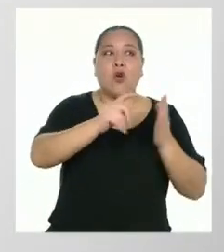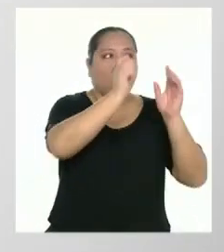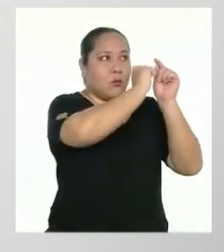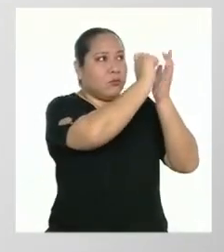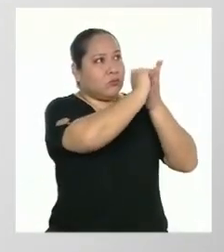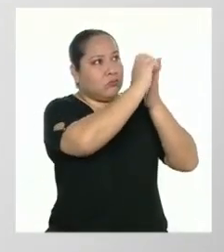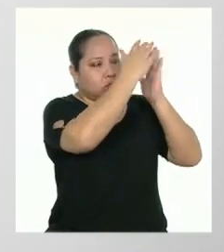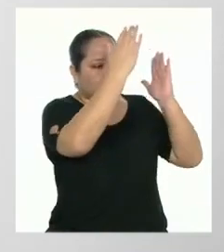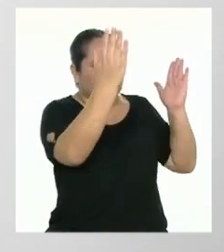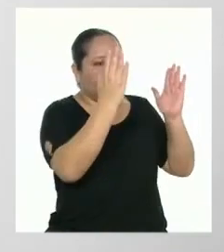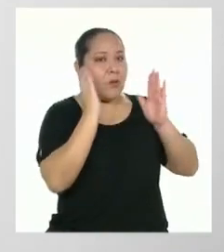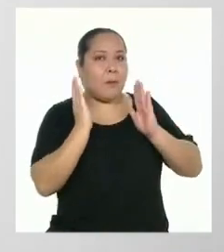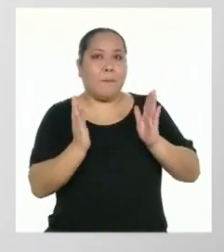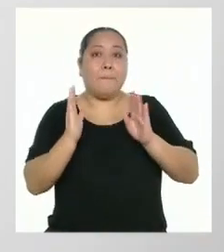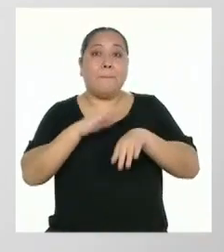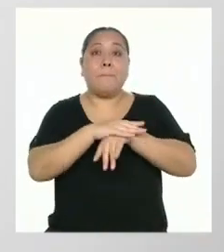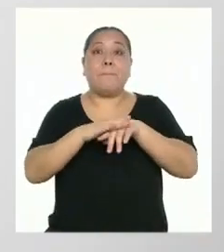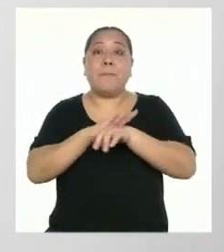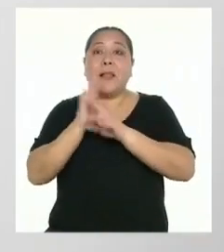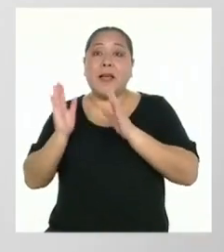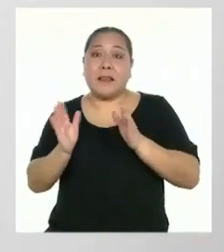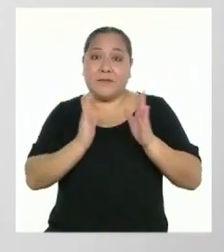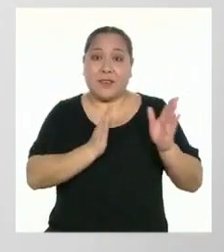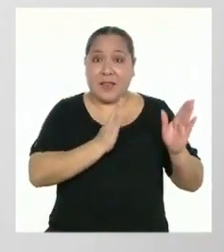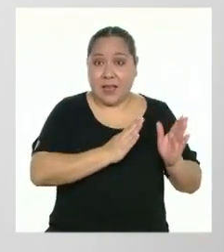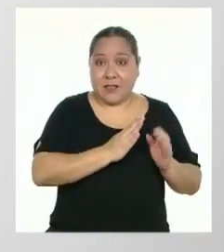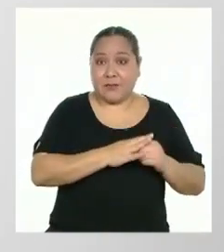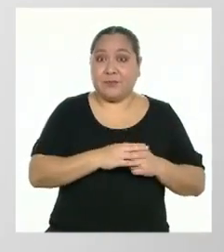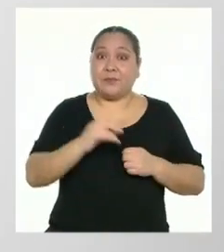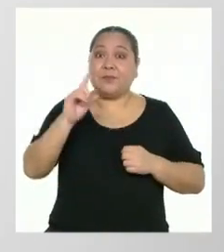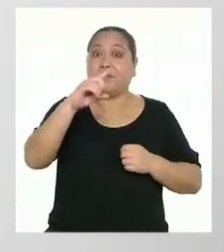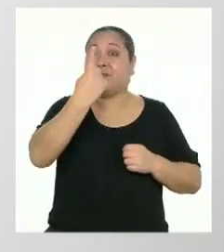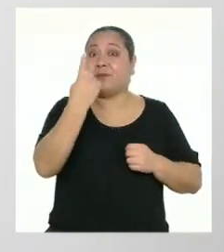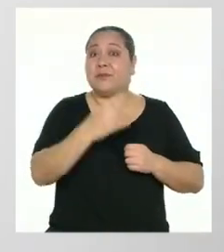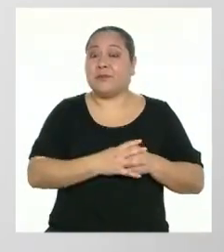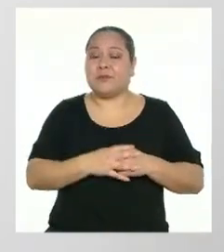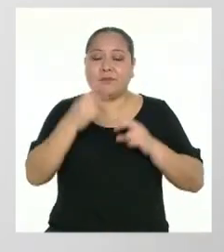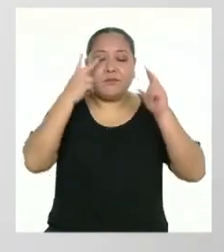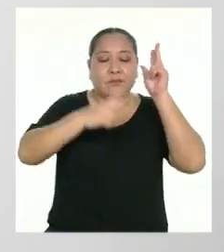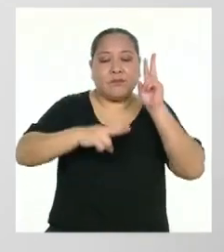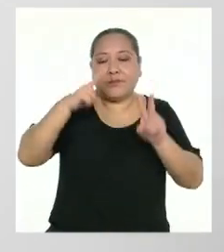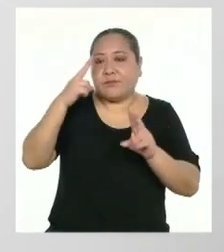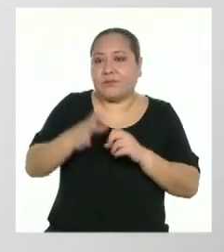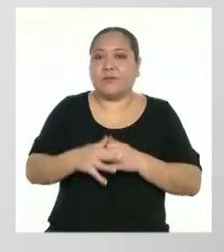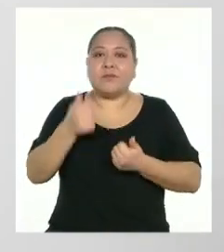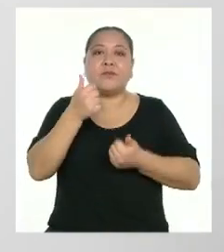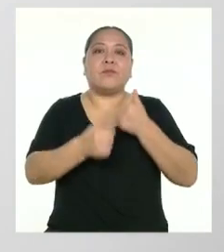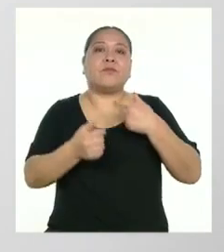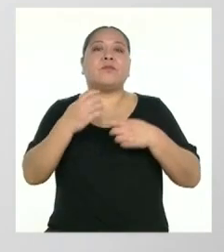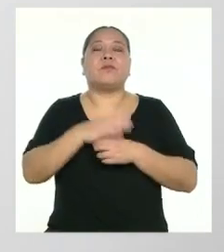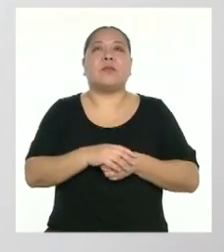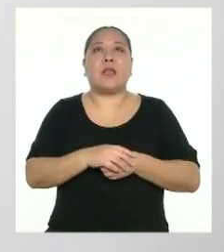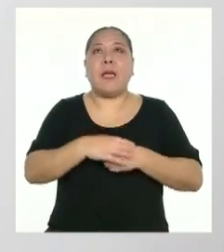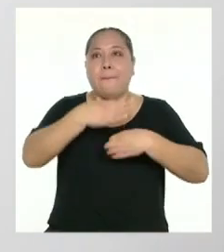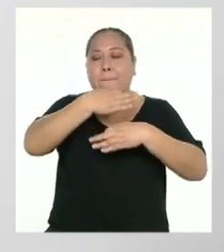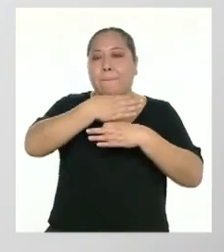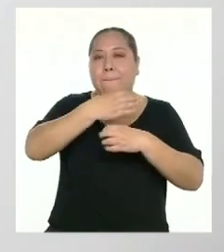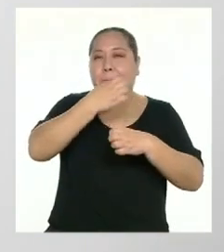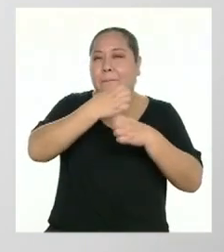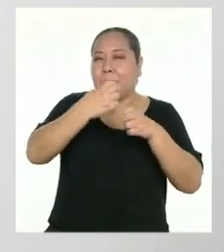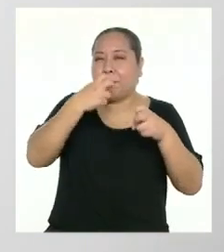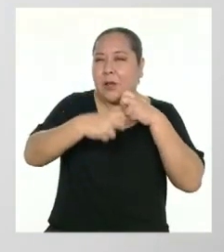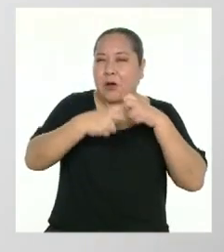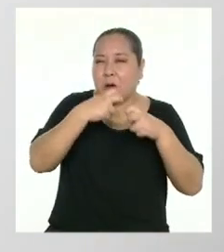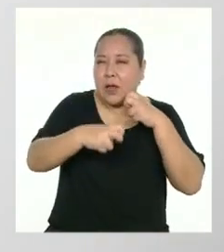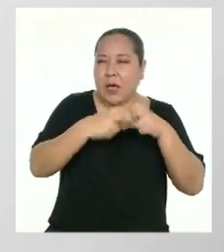planificado, y el primer paso para planificar es definir bien la situación comunicativa. El